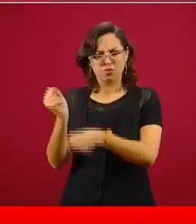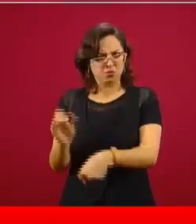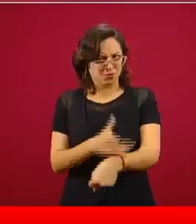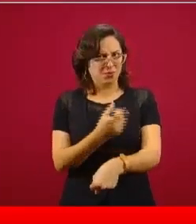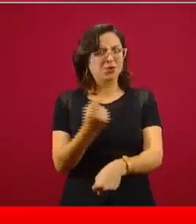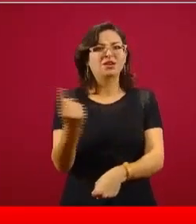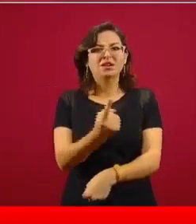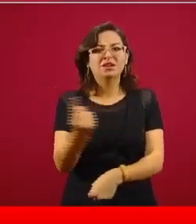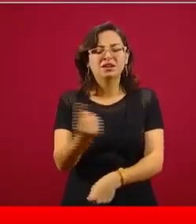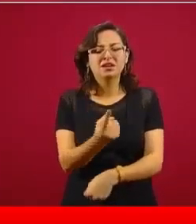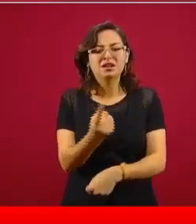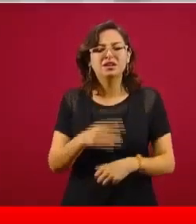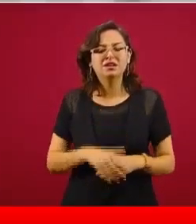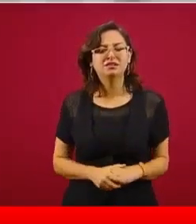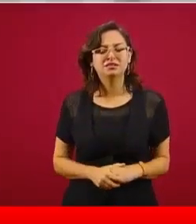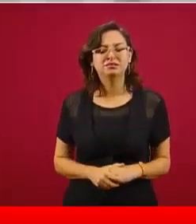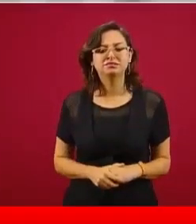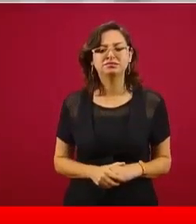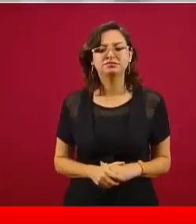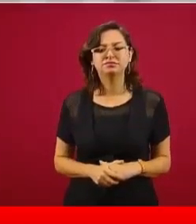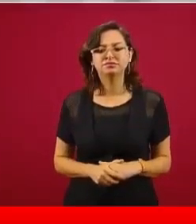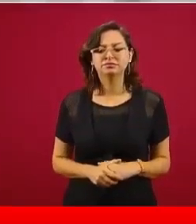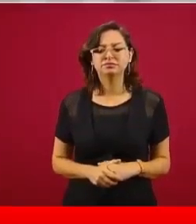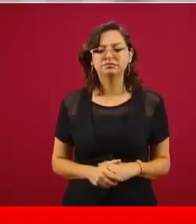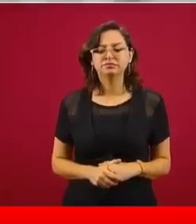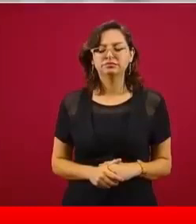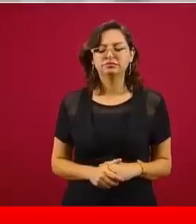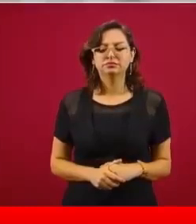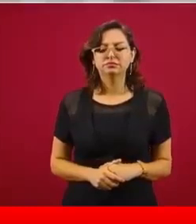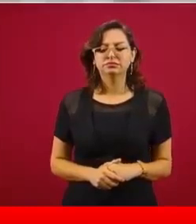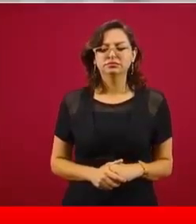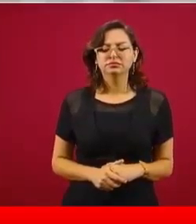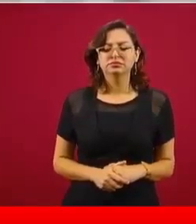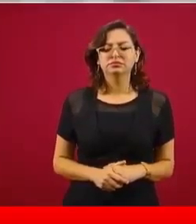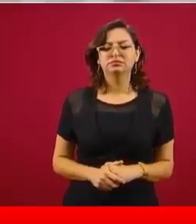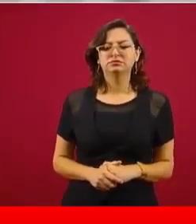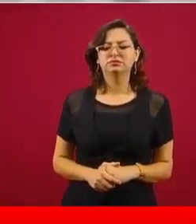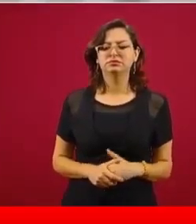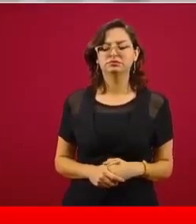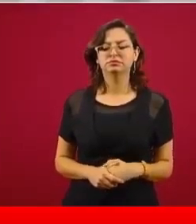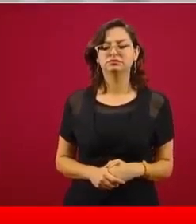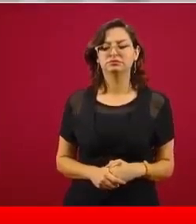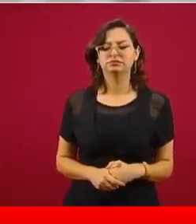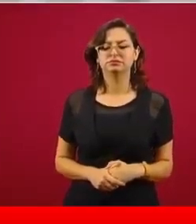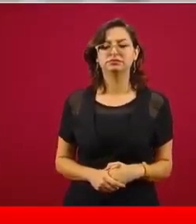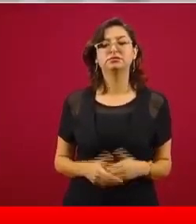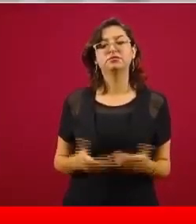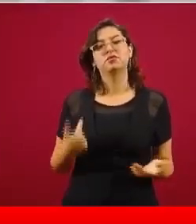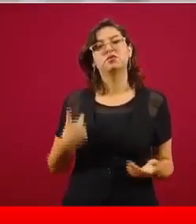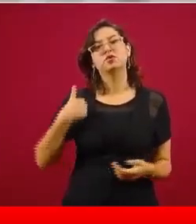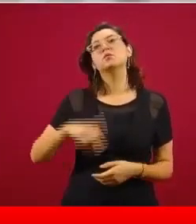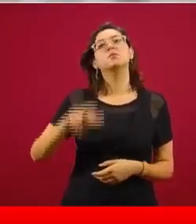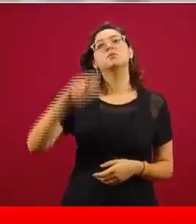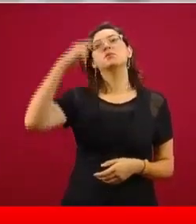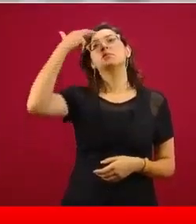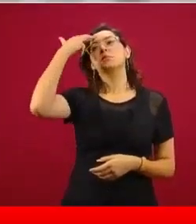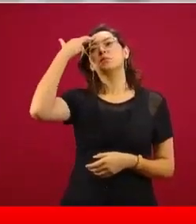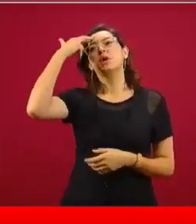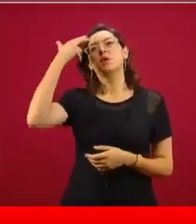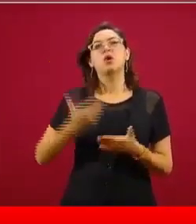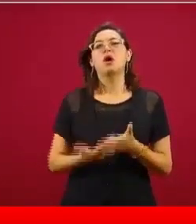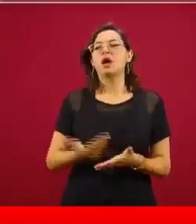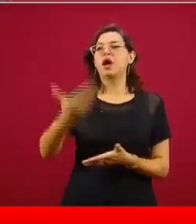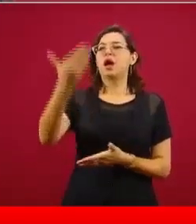los tiempos de auge, de esplendor del neoliberalismo, que ahora está